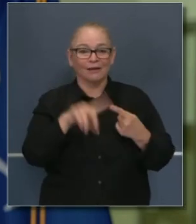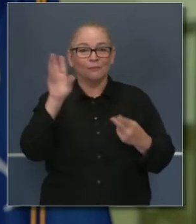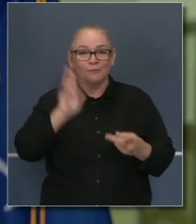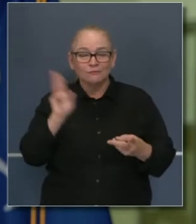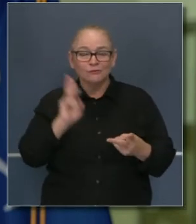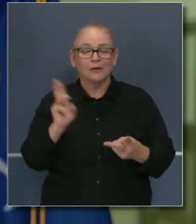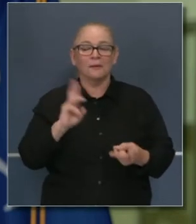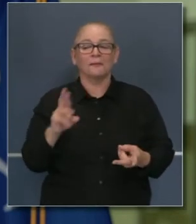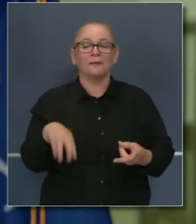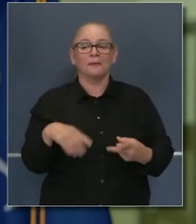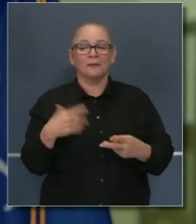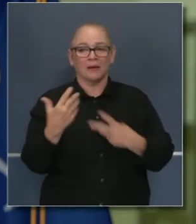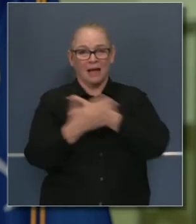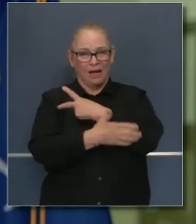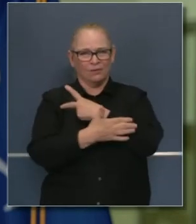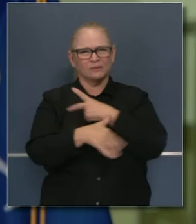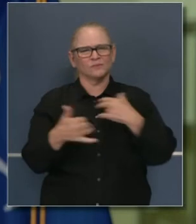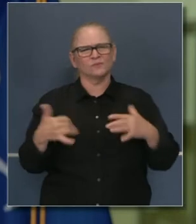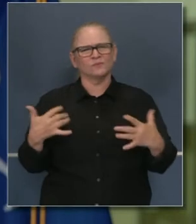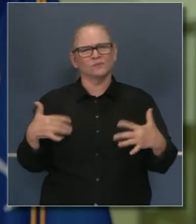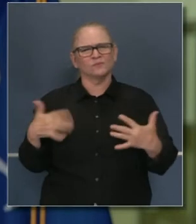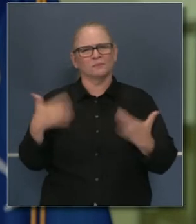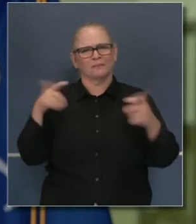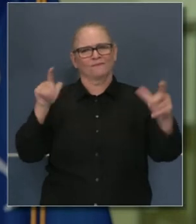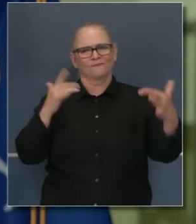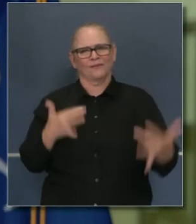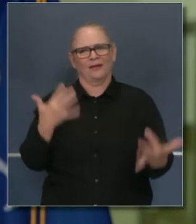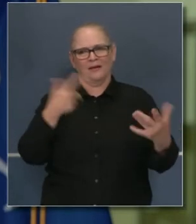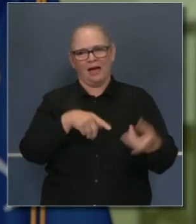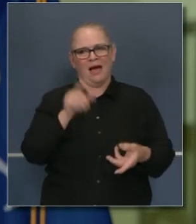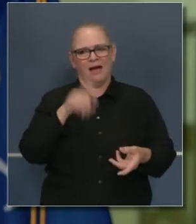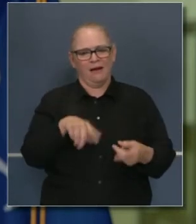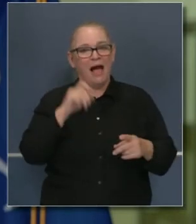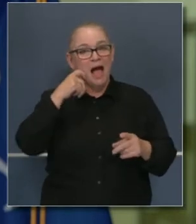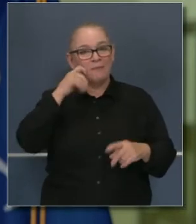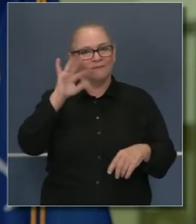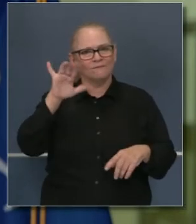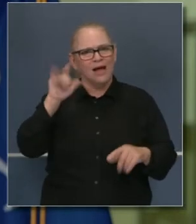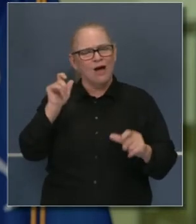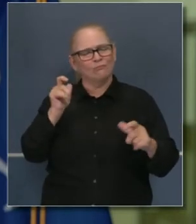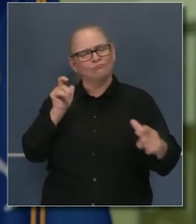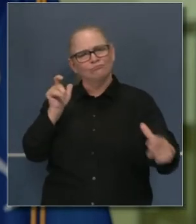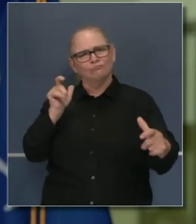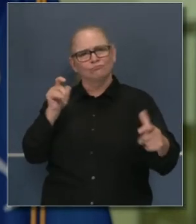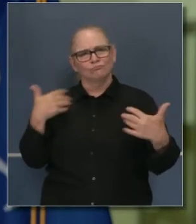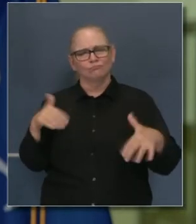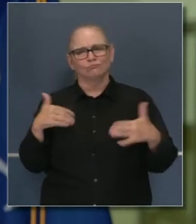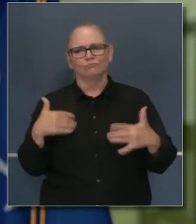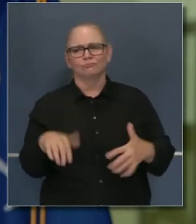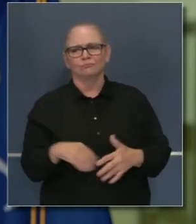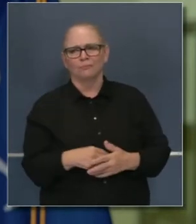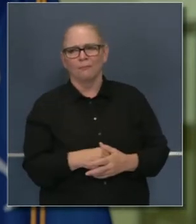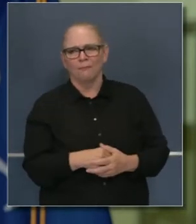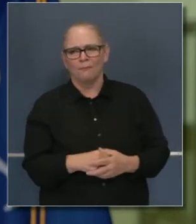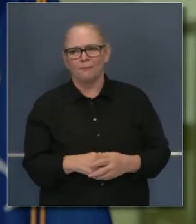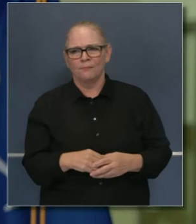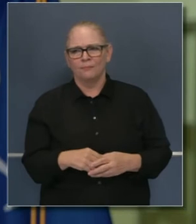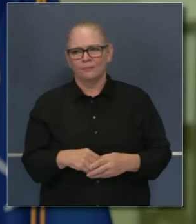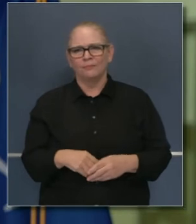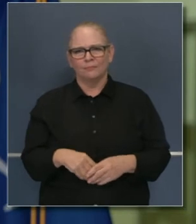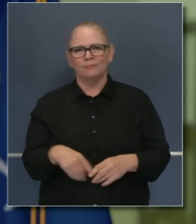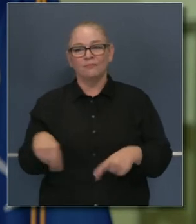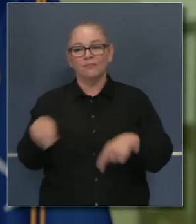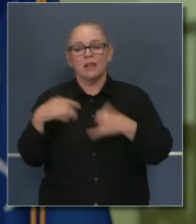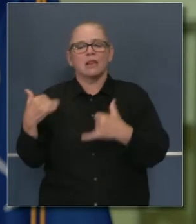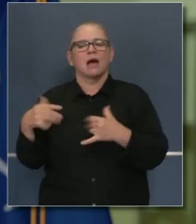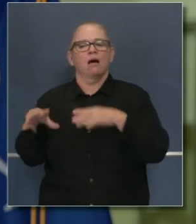en cuanto a cómo hemos podido atacar el incendio Apple. El trabajo que se ha hecho con el sistema de ayuda mutua es excepcional